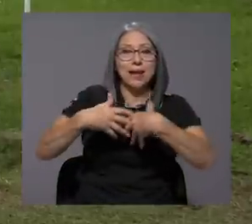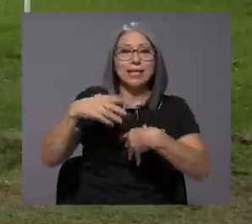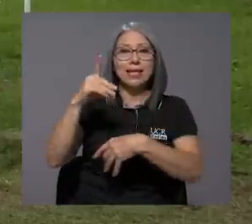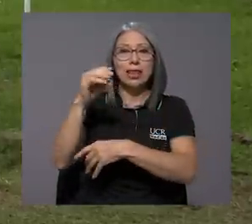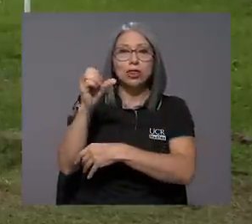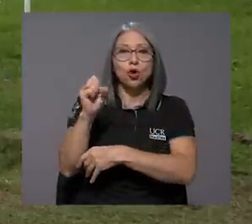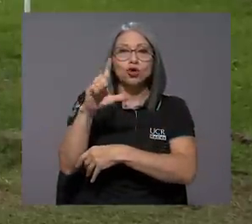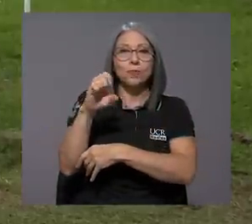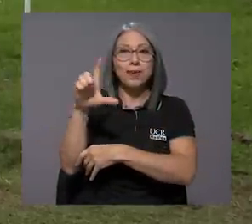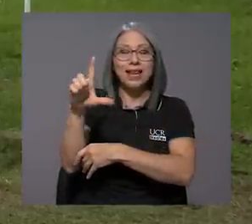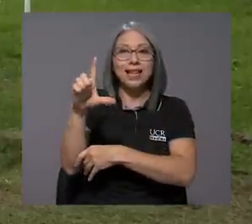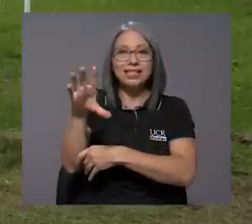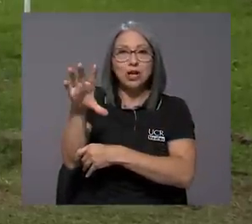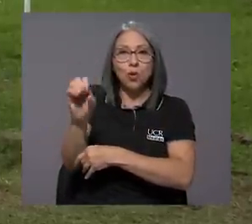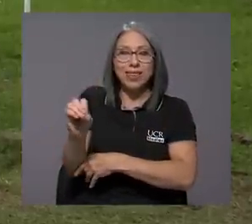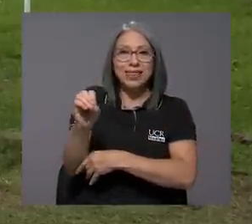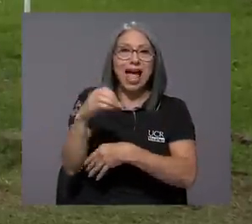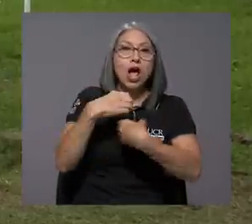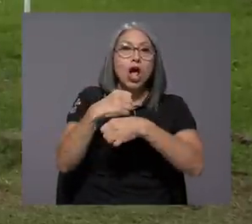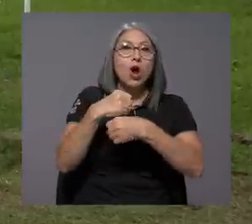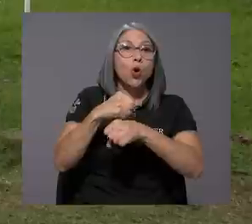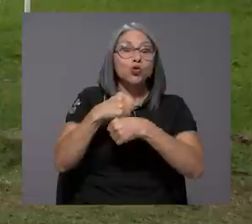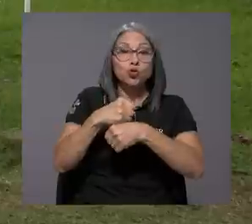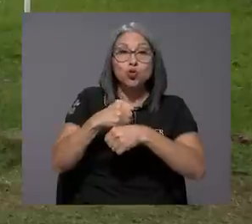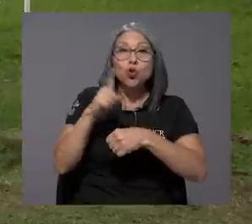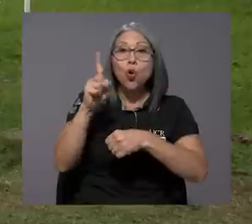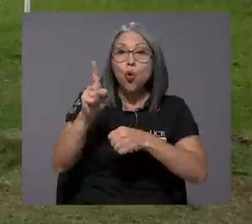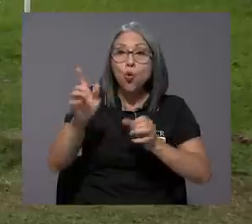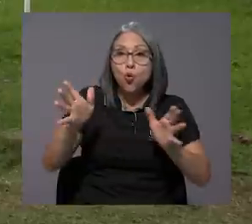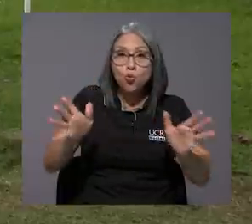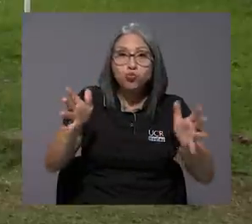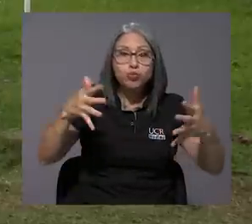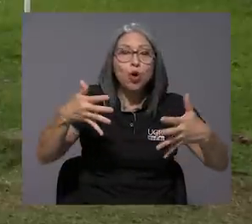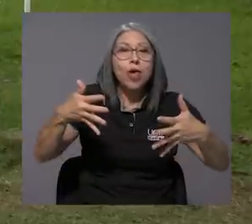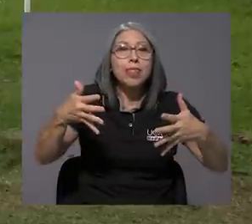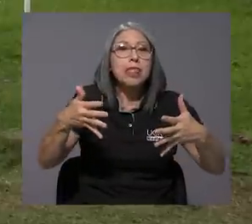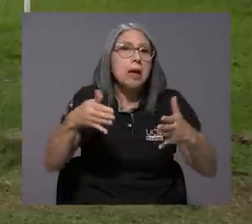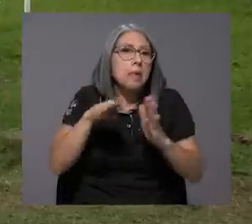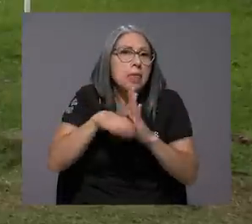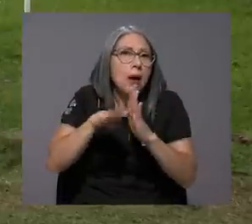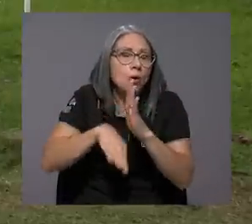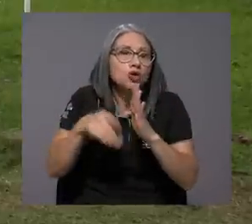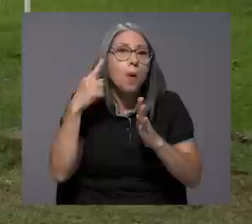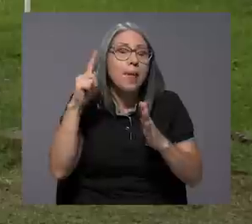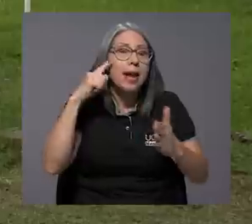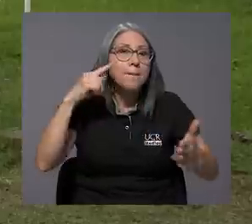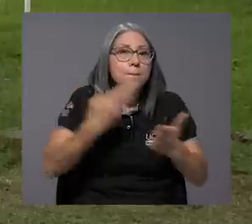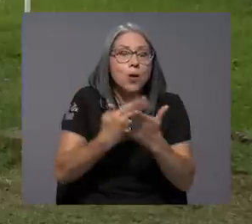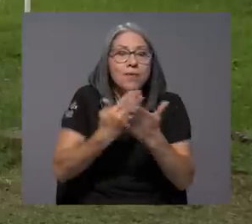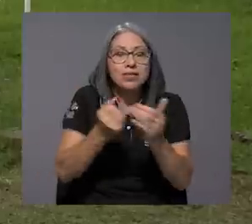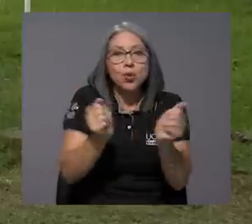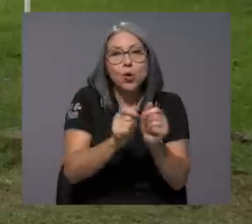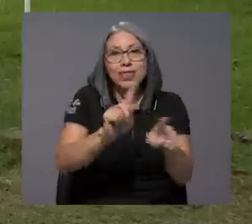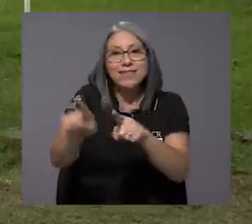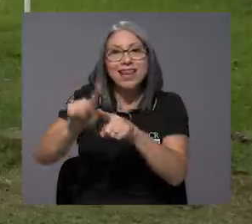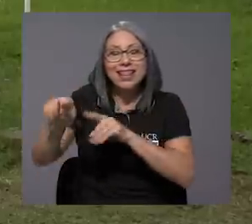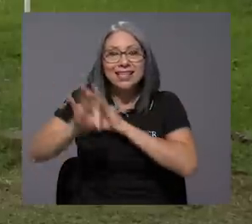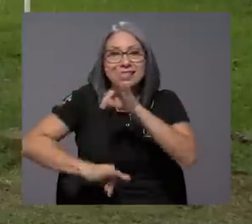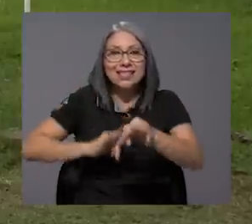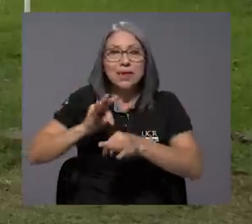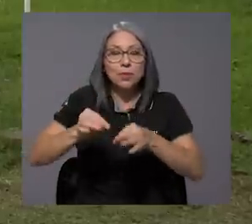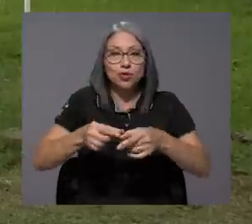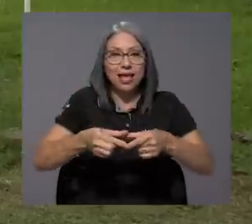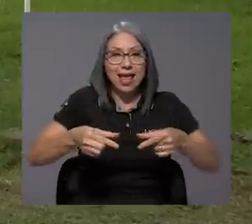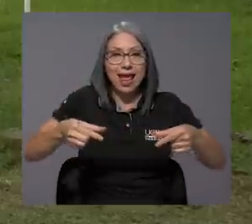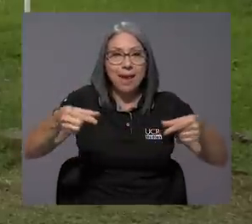la empresa 2050 construyó un compostador de bajo costo para hacer pruebas con diferentes tipos de empaques.